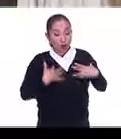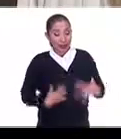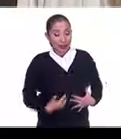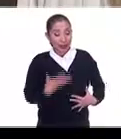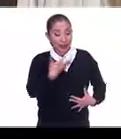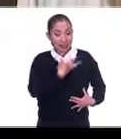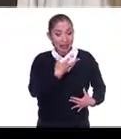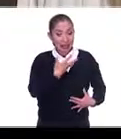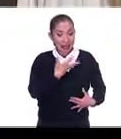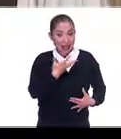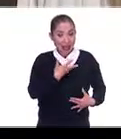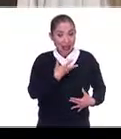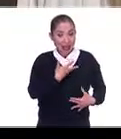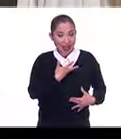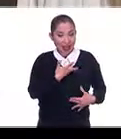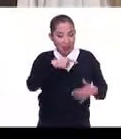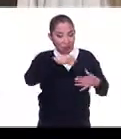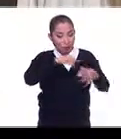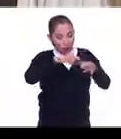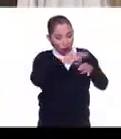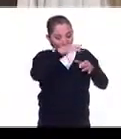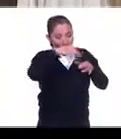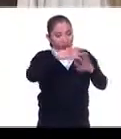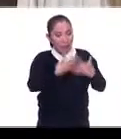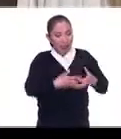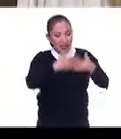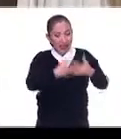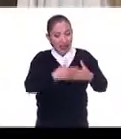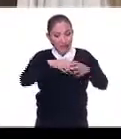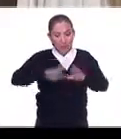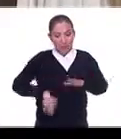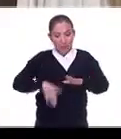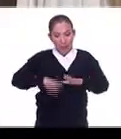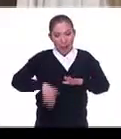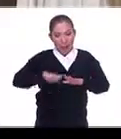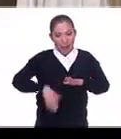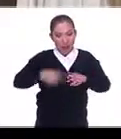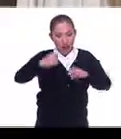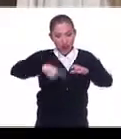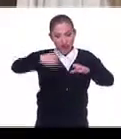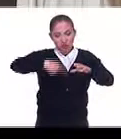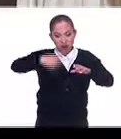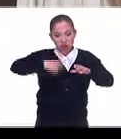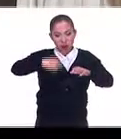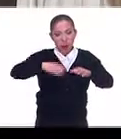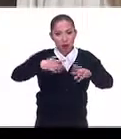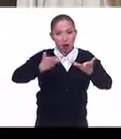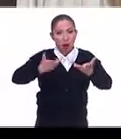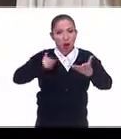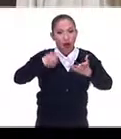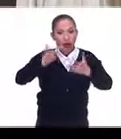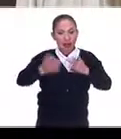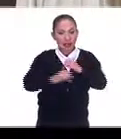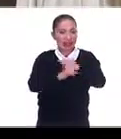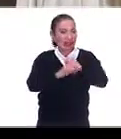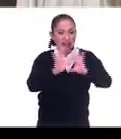costuras a máquina, una máquina de pedal, no una máquina bordadora digital,